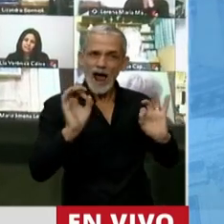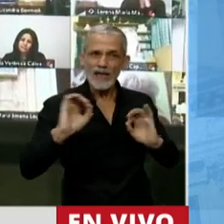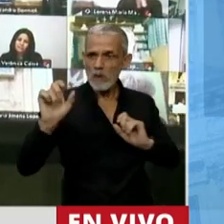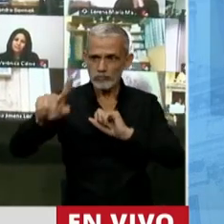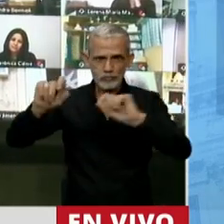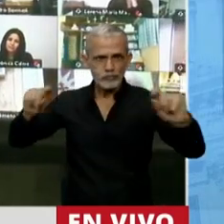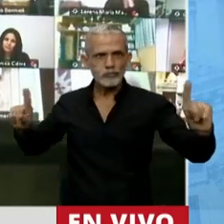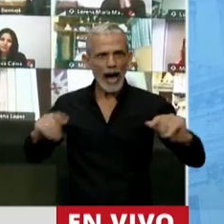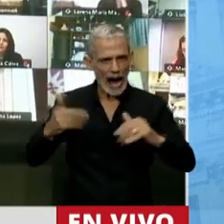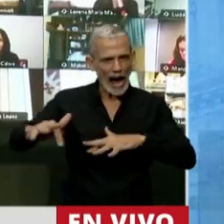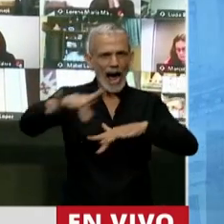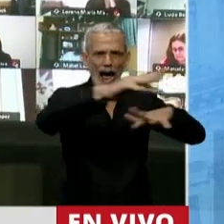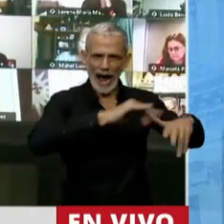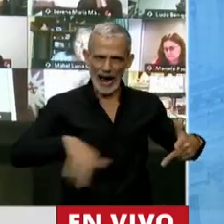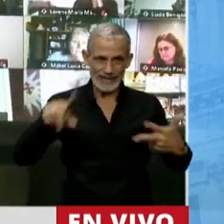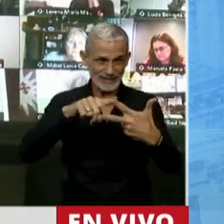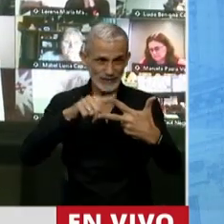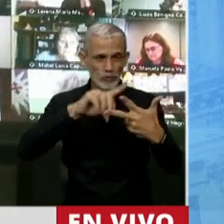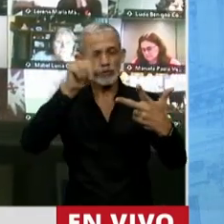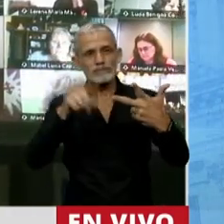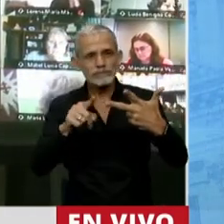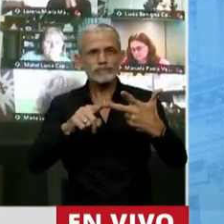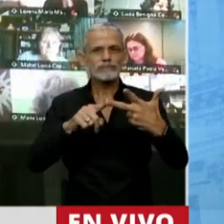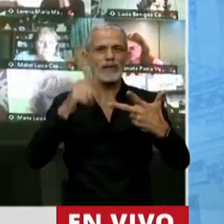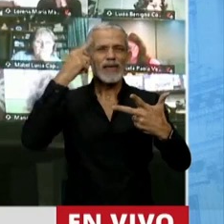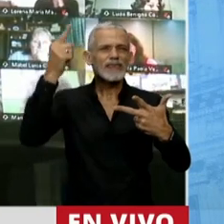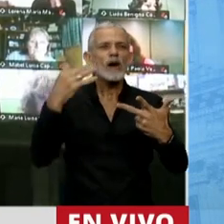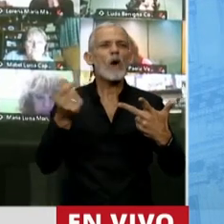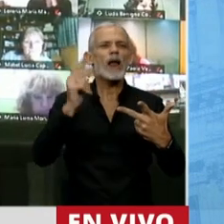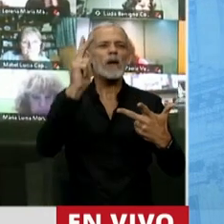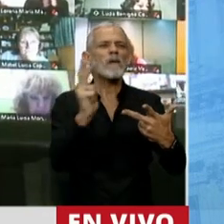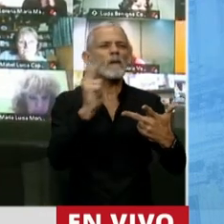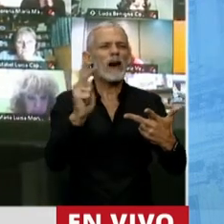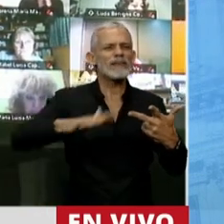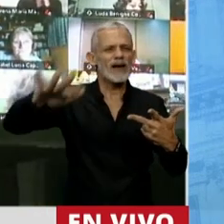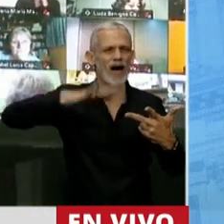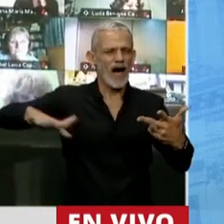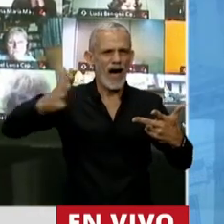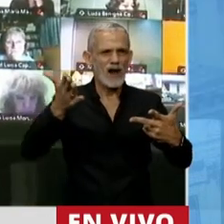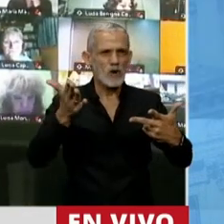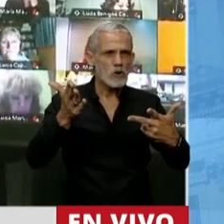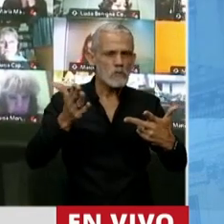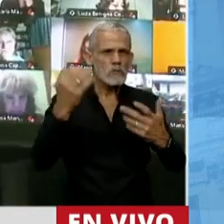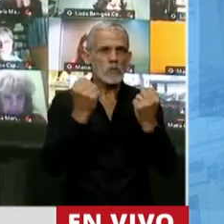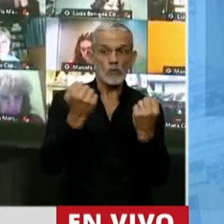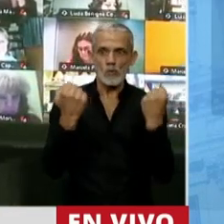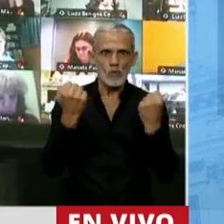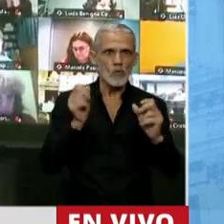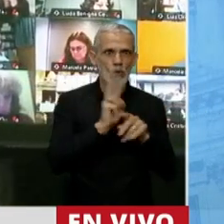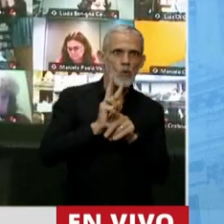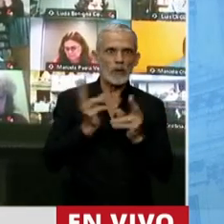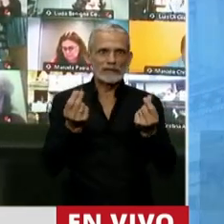También circula bastante. Y otra idea es el vaticanismo. Una idea de economía austera,